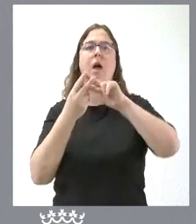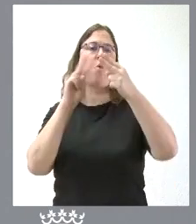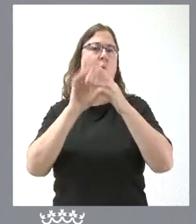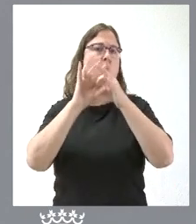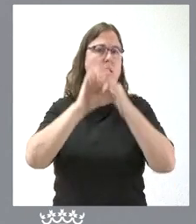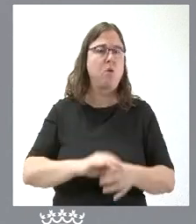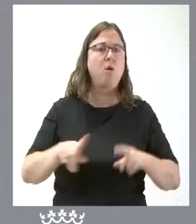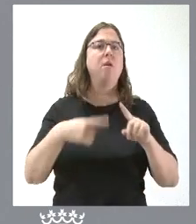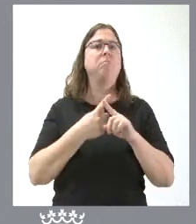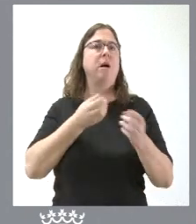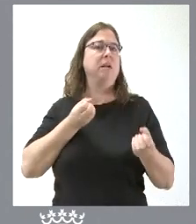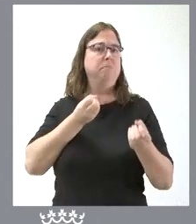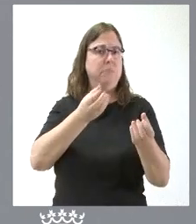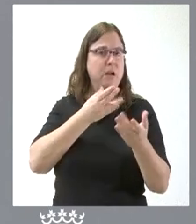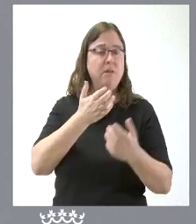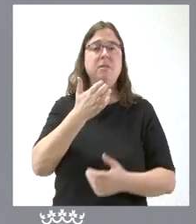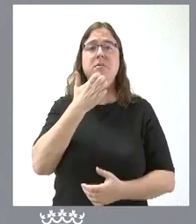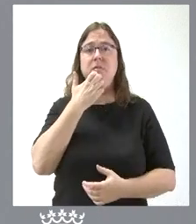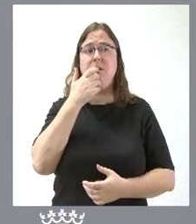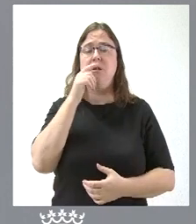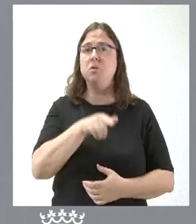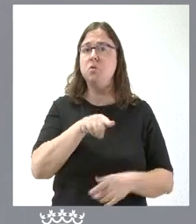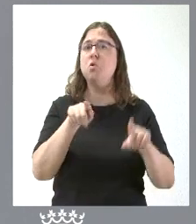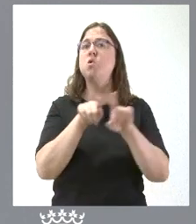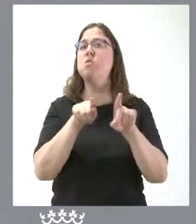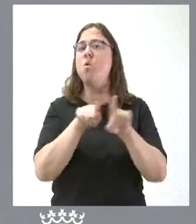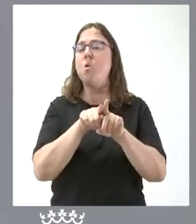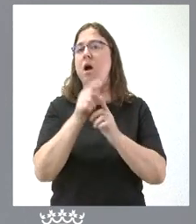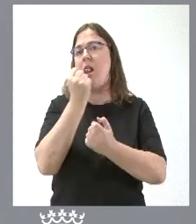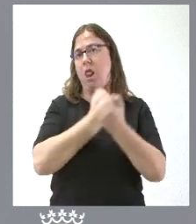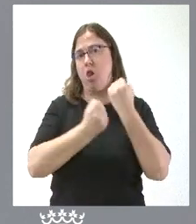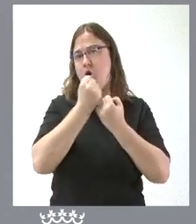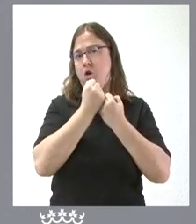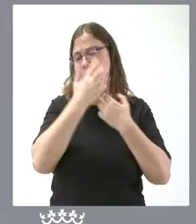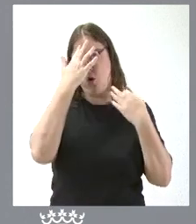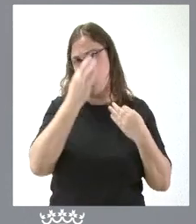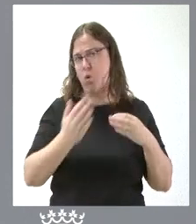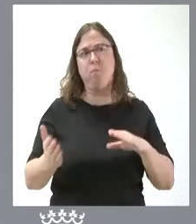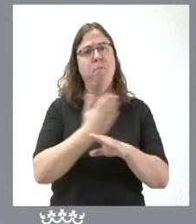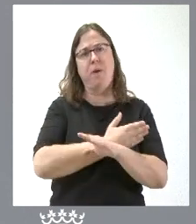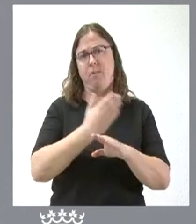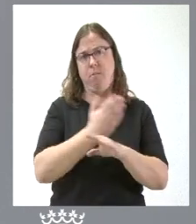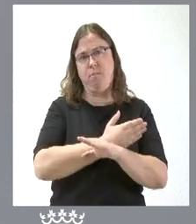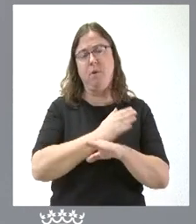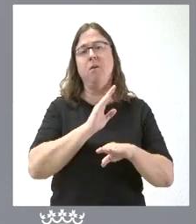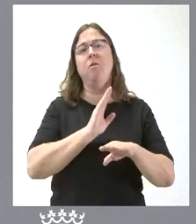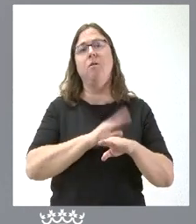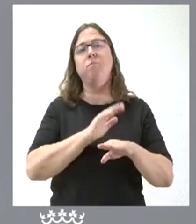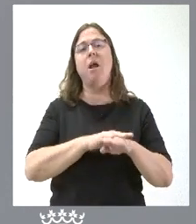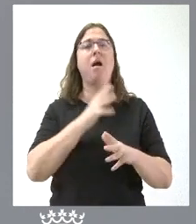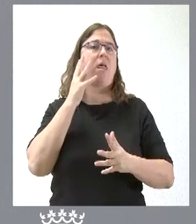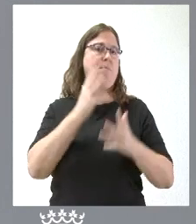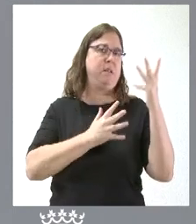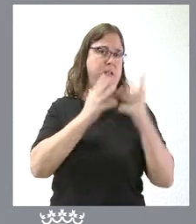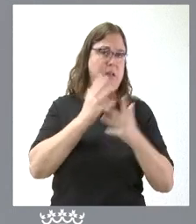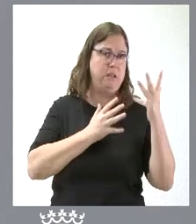explicaciones de intentar que se sufra de estas cantidades económicas y lógicamente es una vía previa al contencioso administrativo